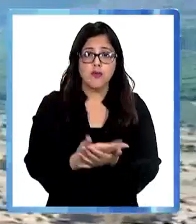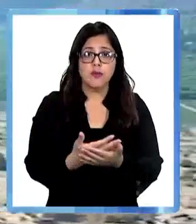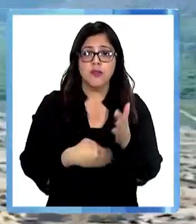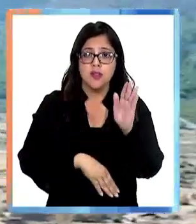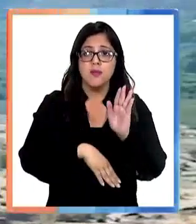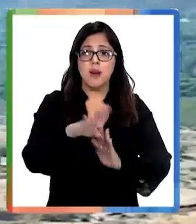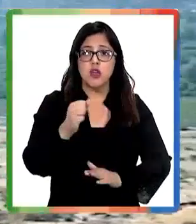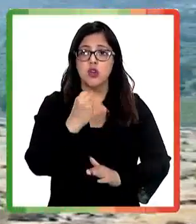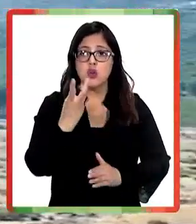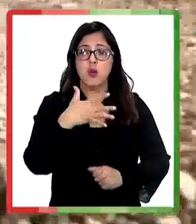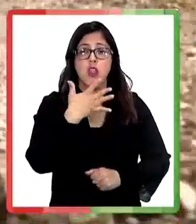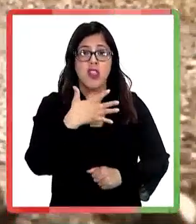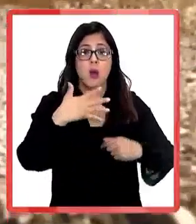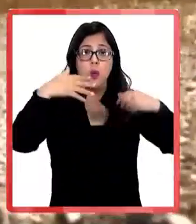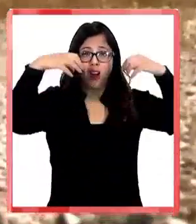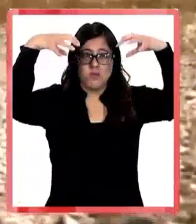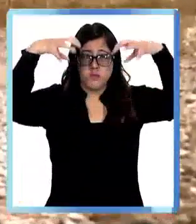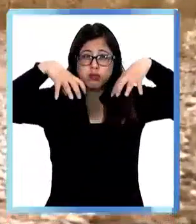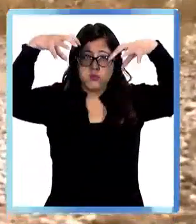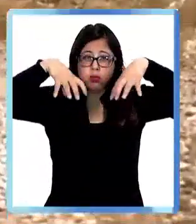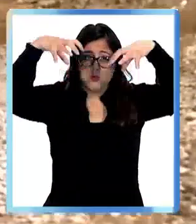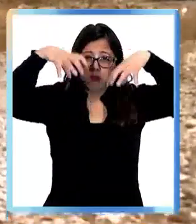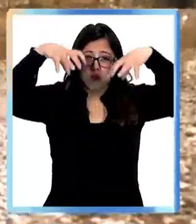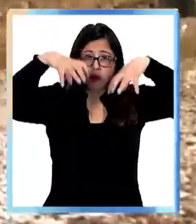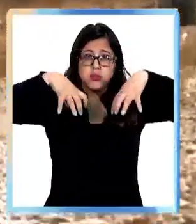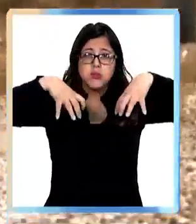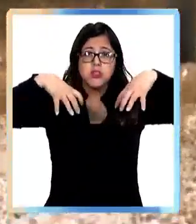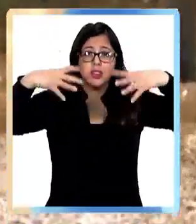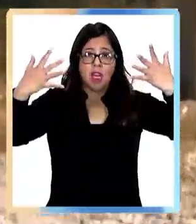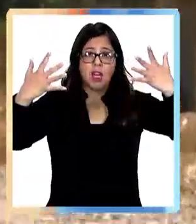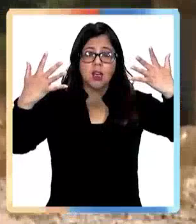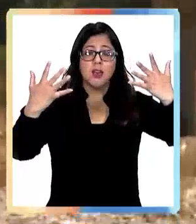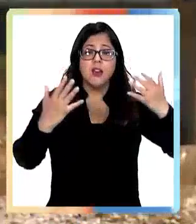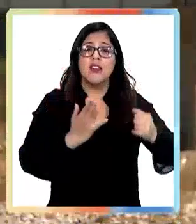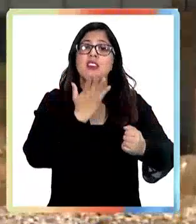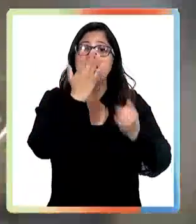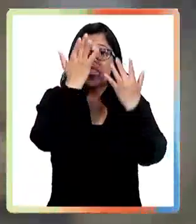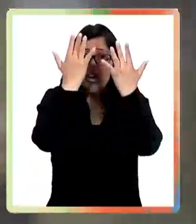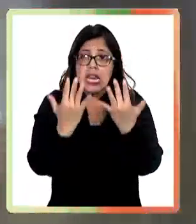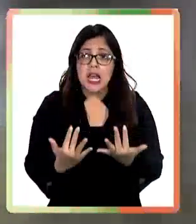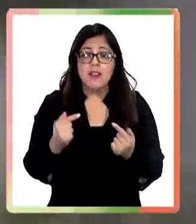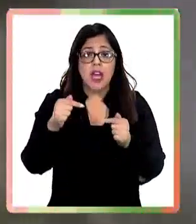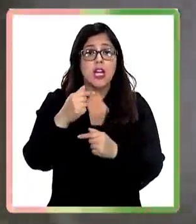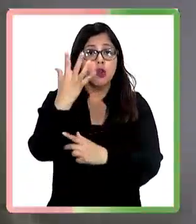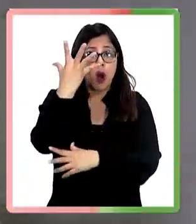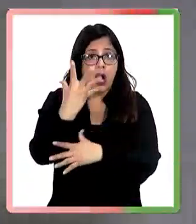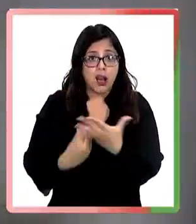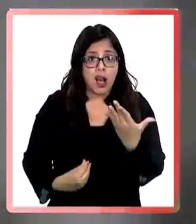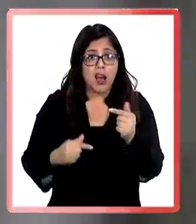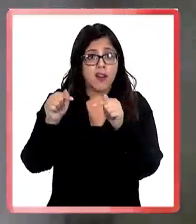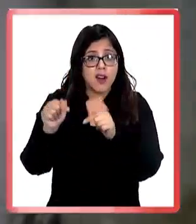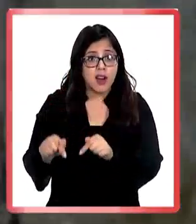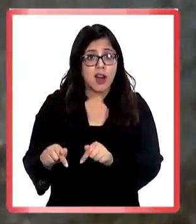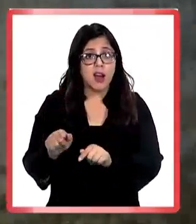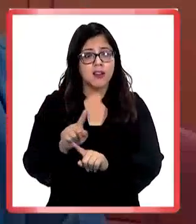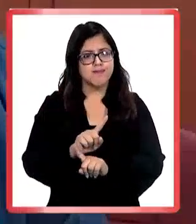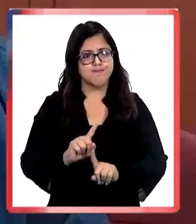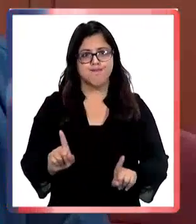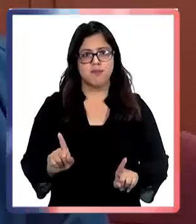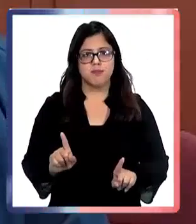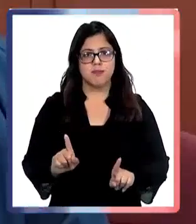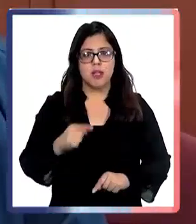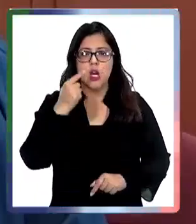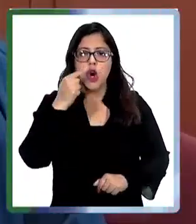cantidad de agua caída por precipitaciones, tanto líquidas como sólidas, esto no acaba con la falta de este vital líquido en la zona. La